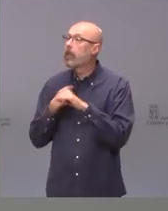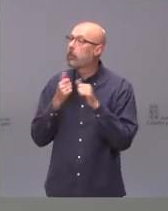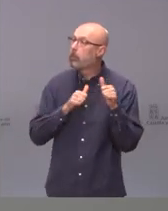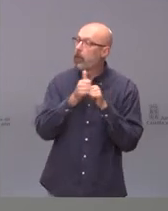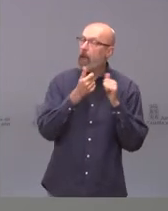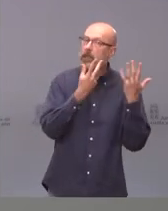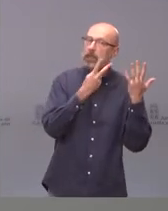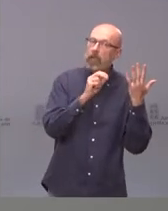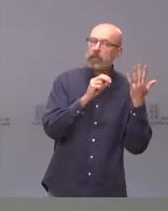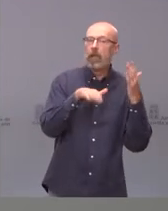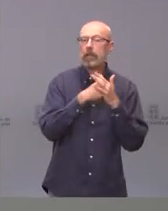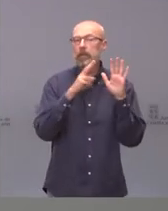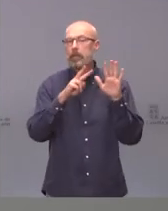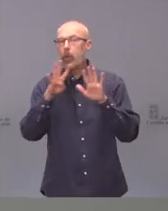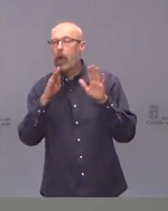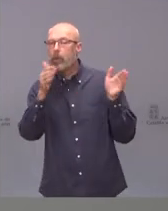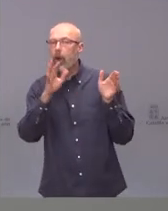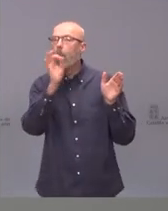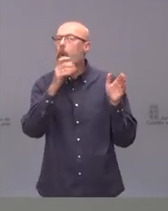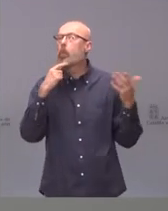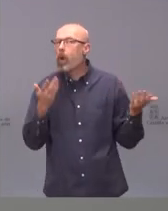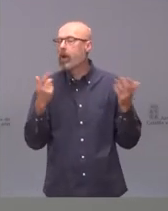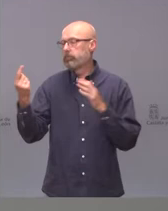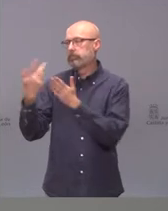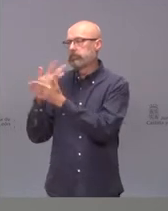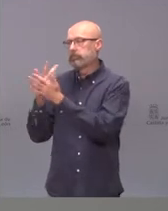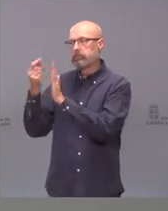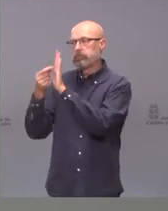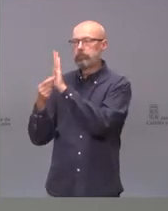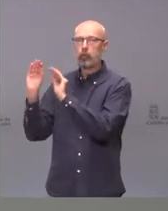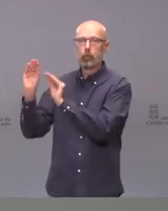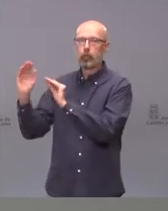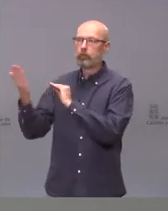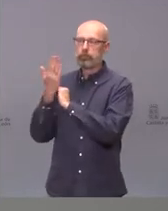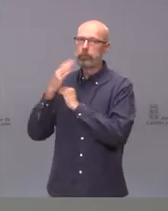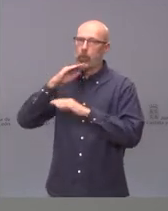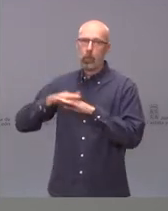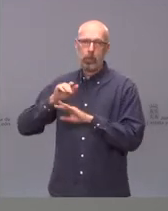haremos atendiendo a las indicaciones que se nos den en el Consejo Interterritorial.